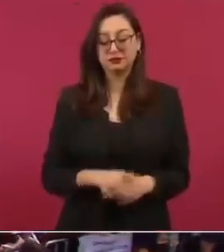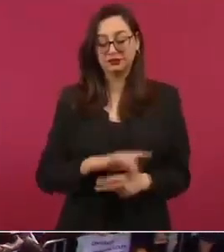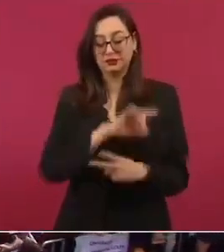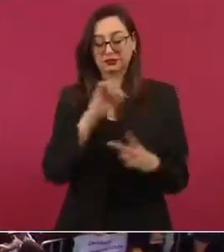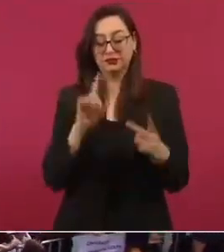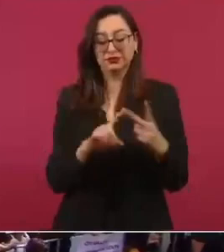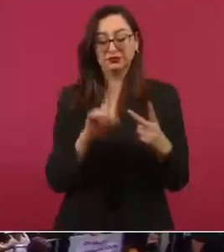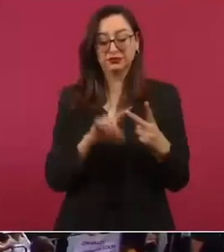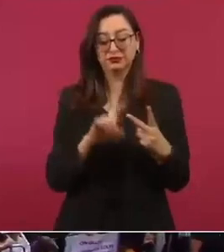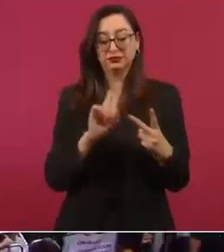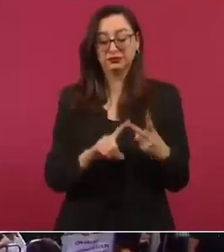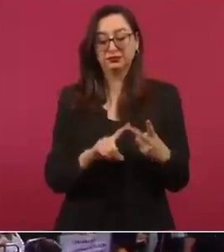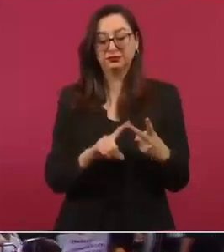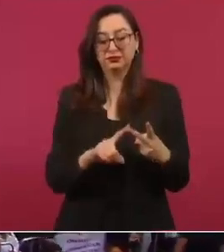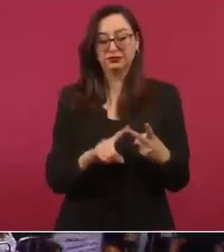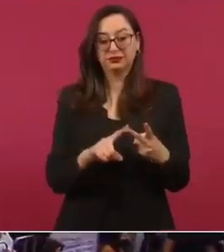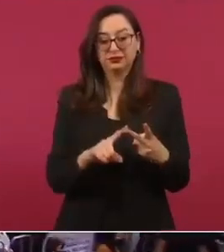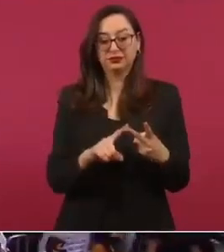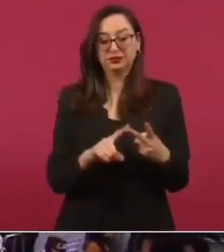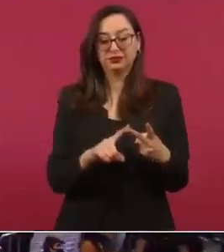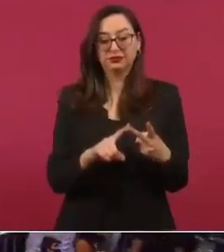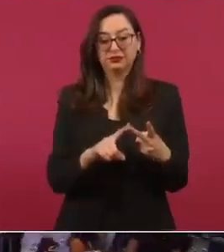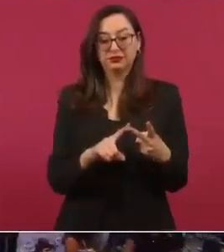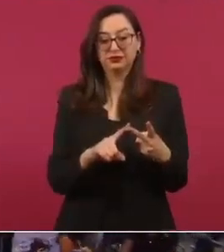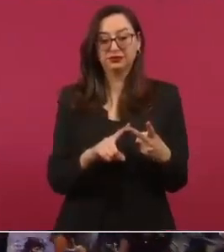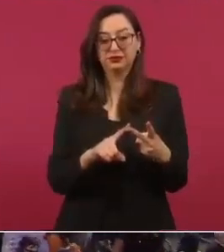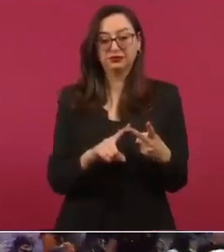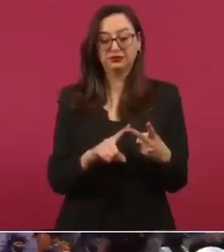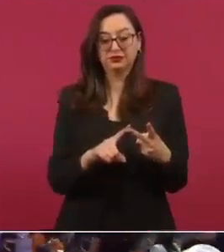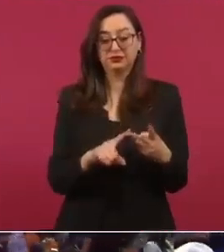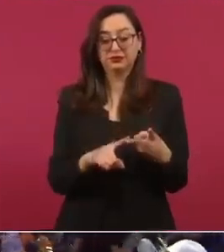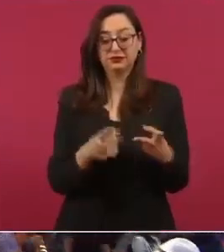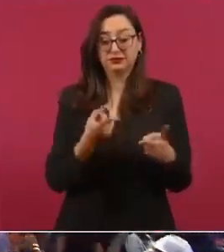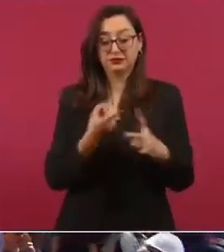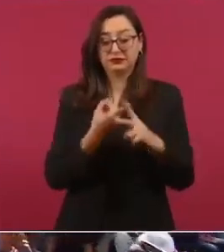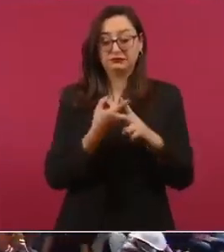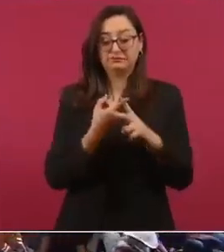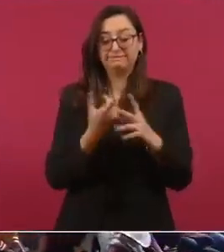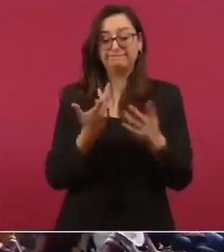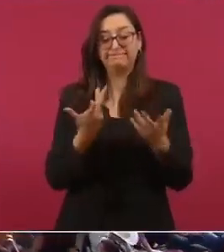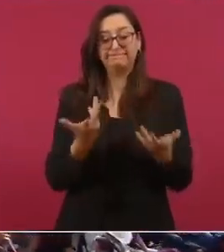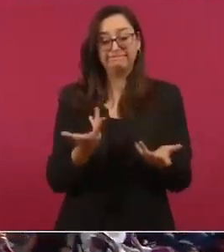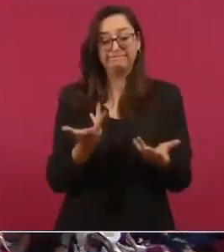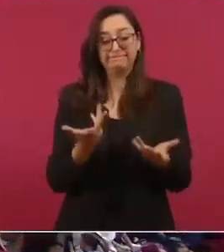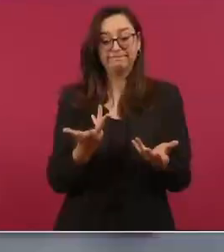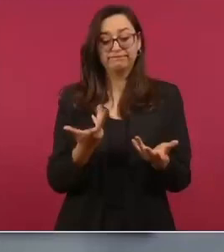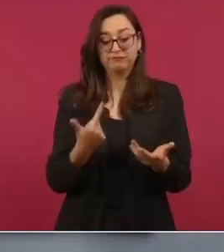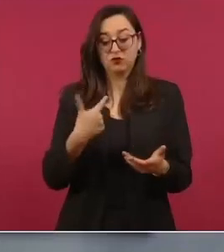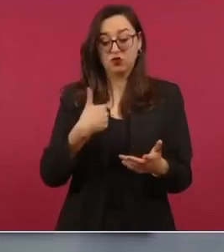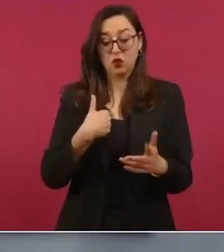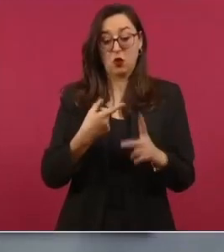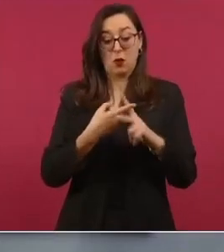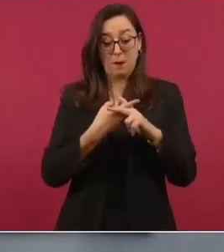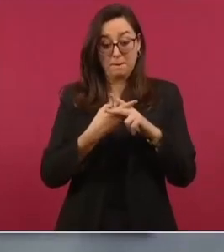mi texto